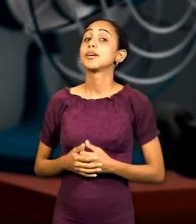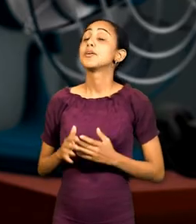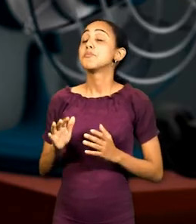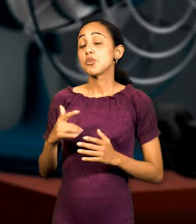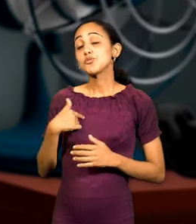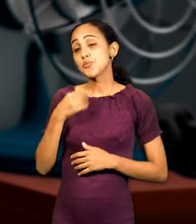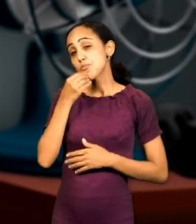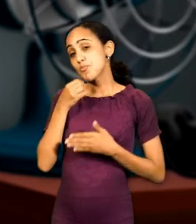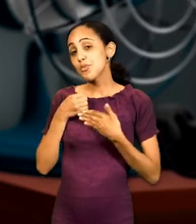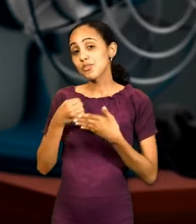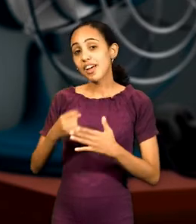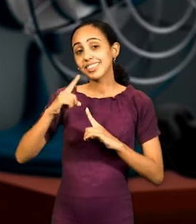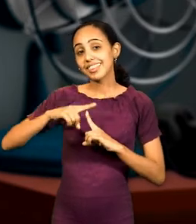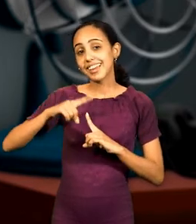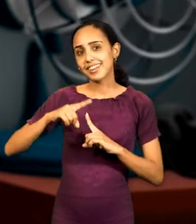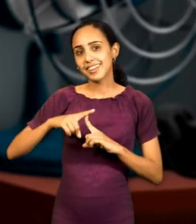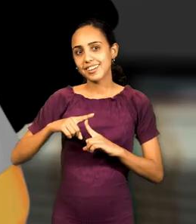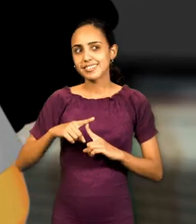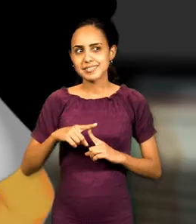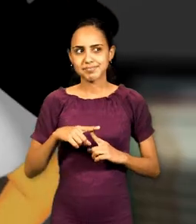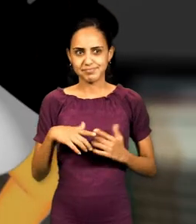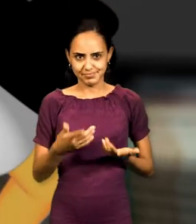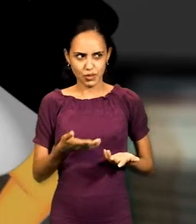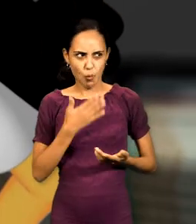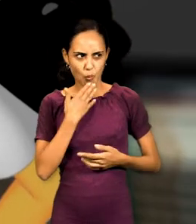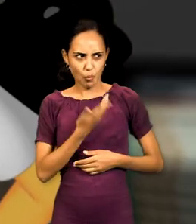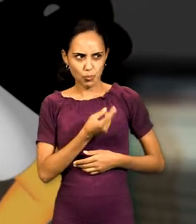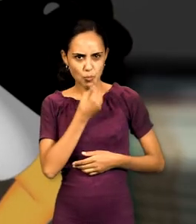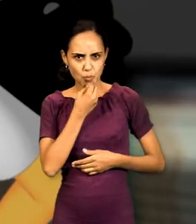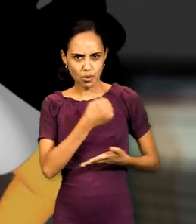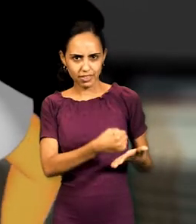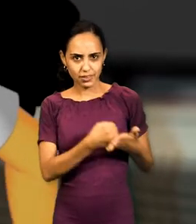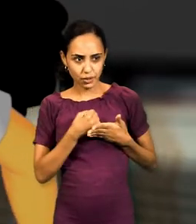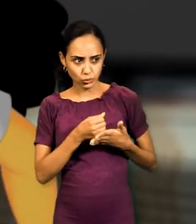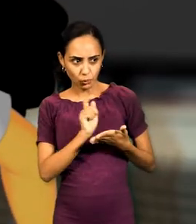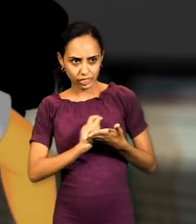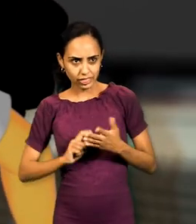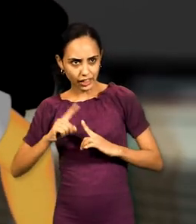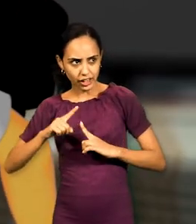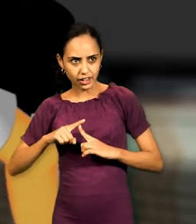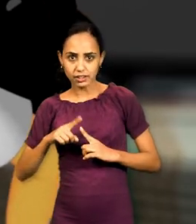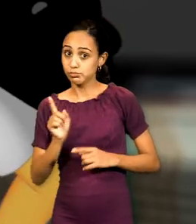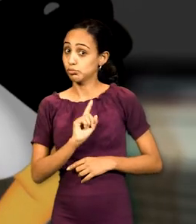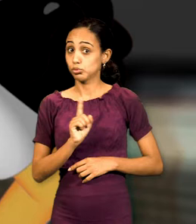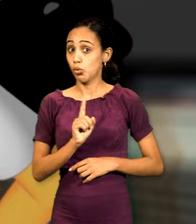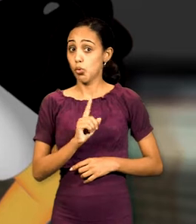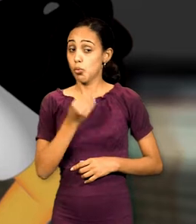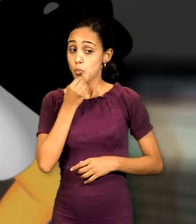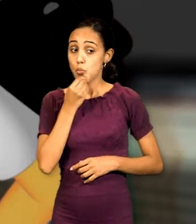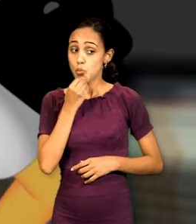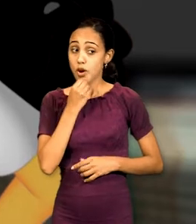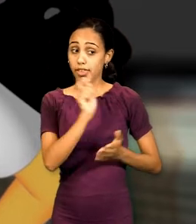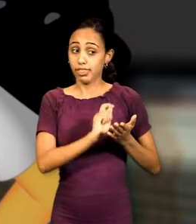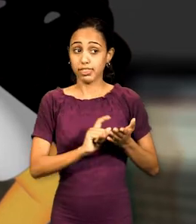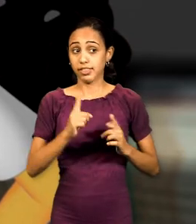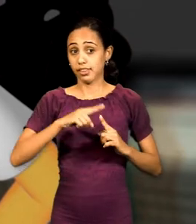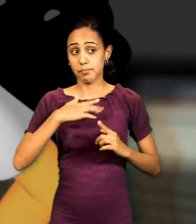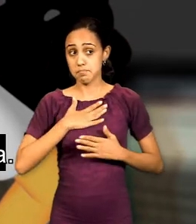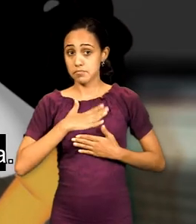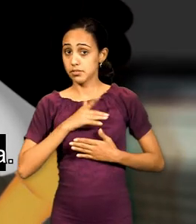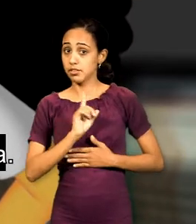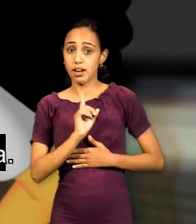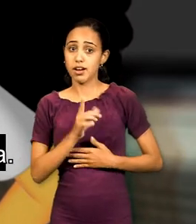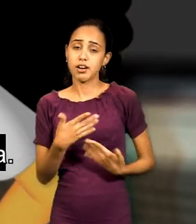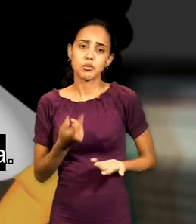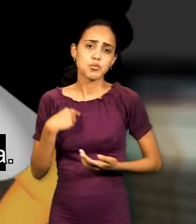Pues, puedo ayudarte con tu tarea. Sí. ¿Y cómo? ¿La vas a hacer por mí? Así no se vale. Es trampa.